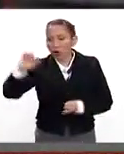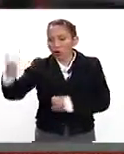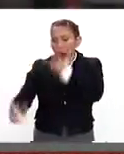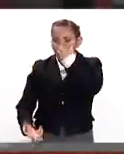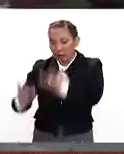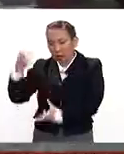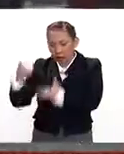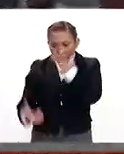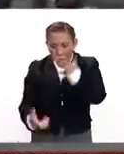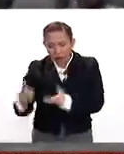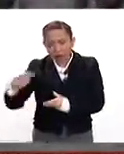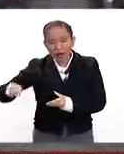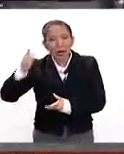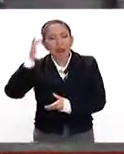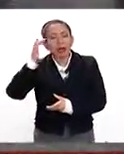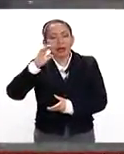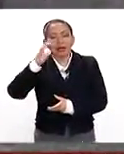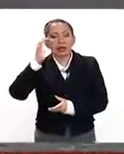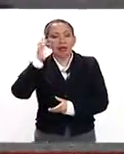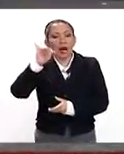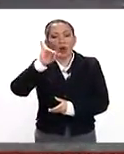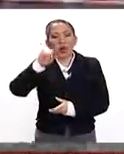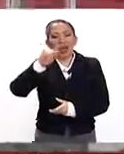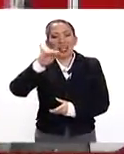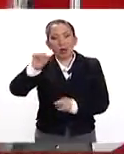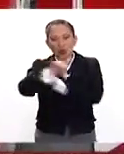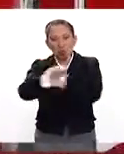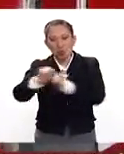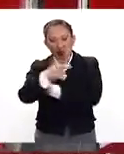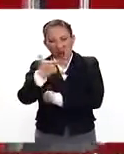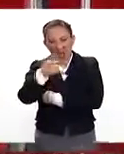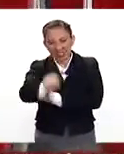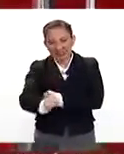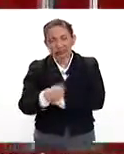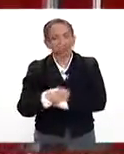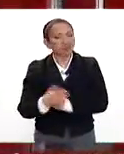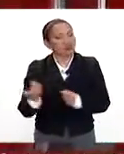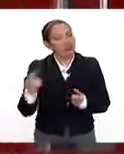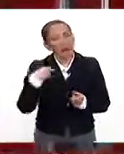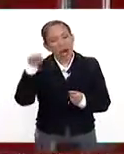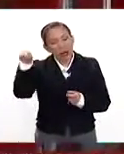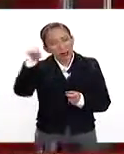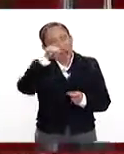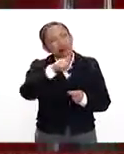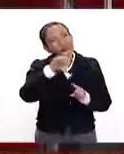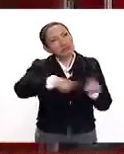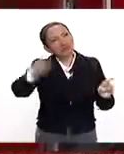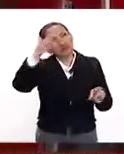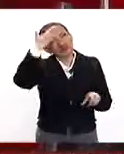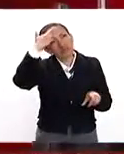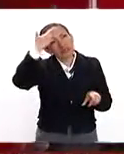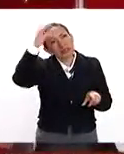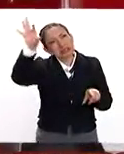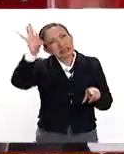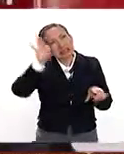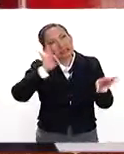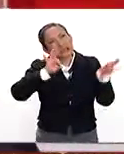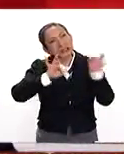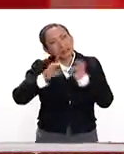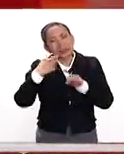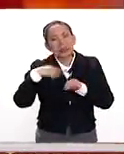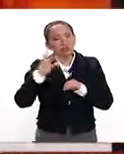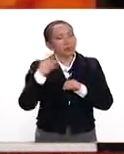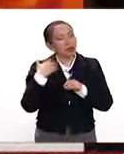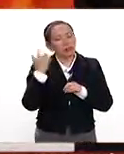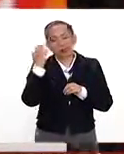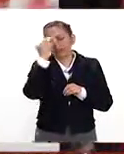de la residenería de San Juanico, las explosiones, en fin, hay una gran cantidad de incidentes que se